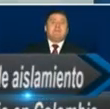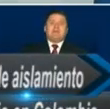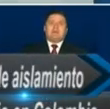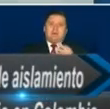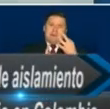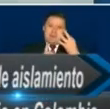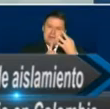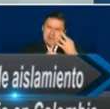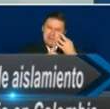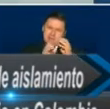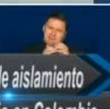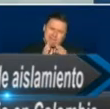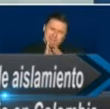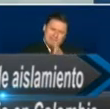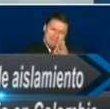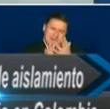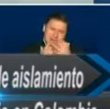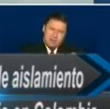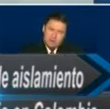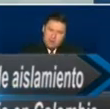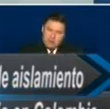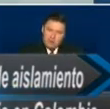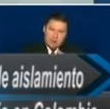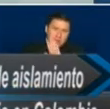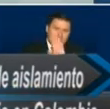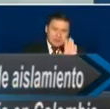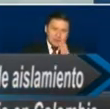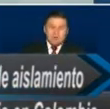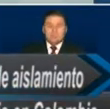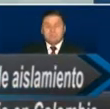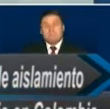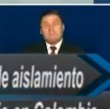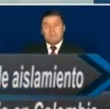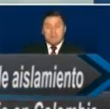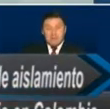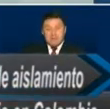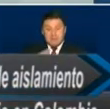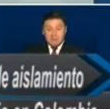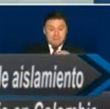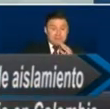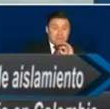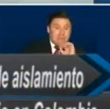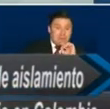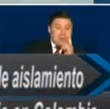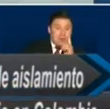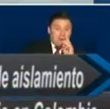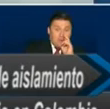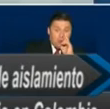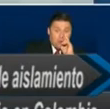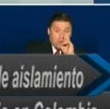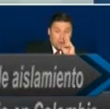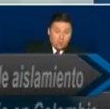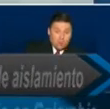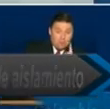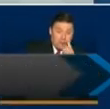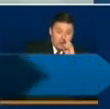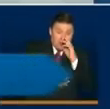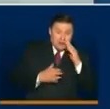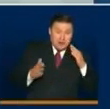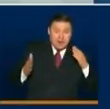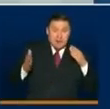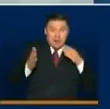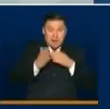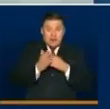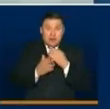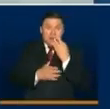mensaje muy importante que quiero compartirles a ustedes. A partir del 1 de junio hasta el